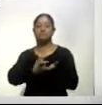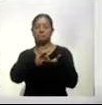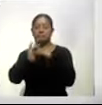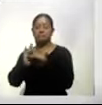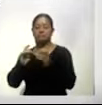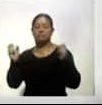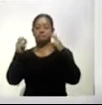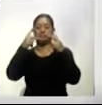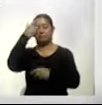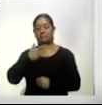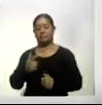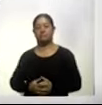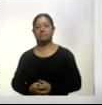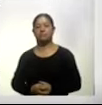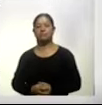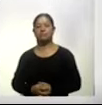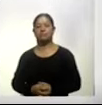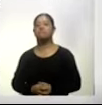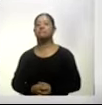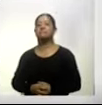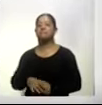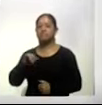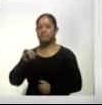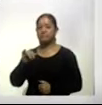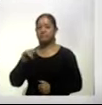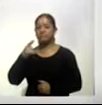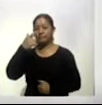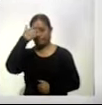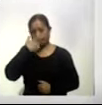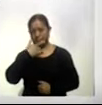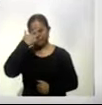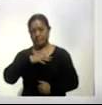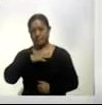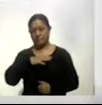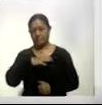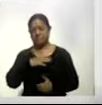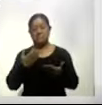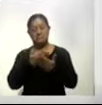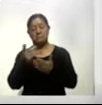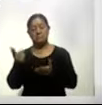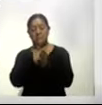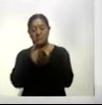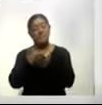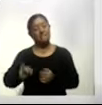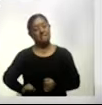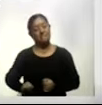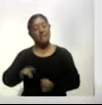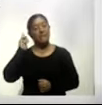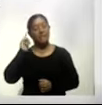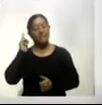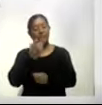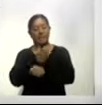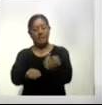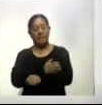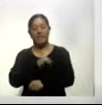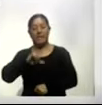ya por la noche. ¿Qué te parece? Efectivamente, por la noche traemos una propuesta de libro muy interesante. Esperemos que nos acompañen en la emisión